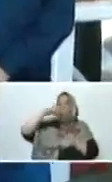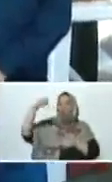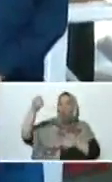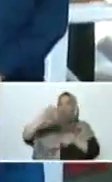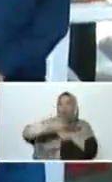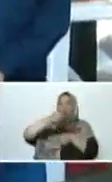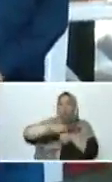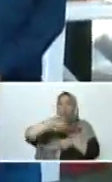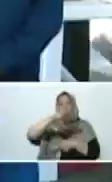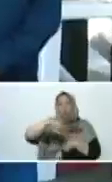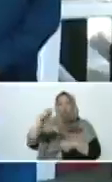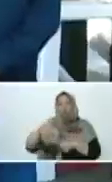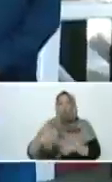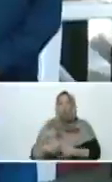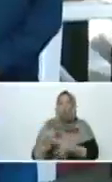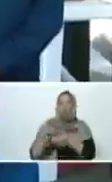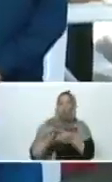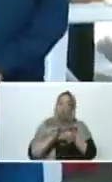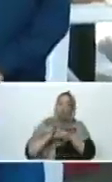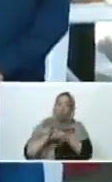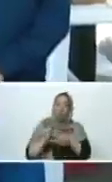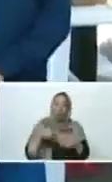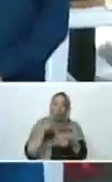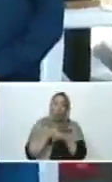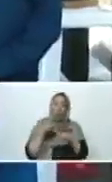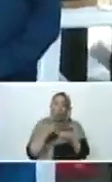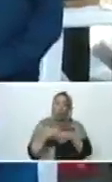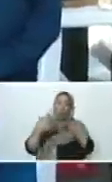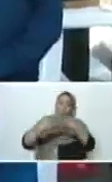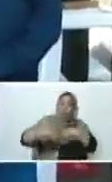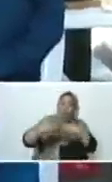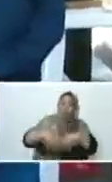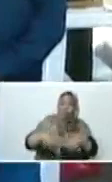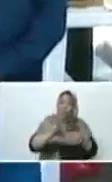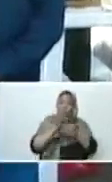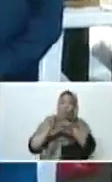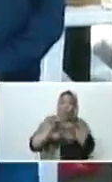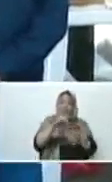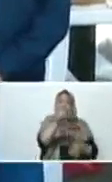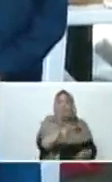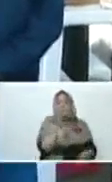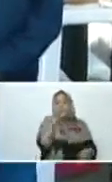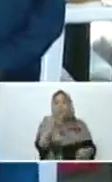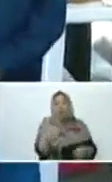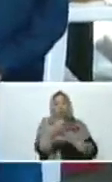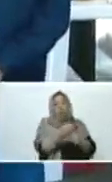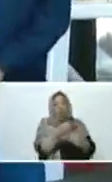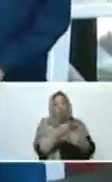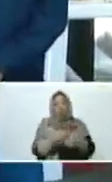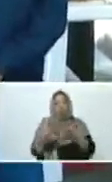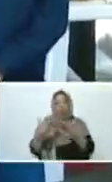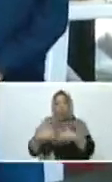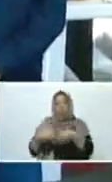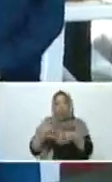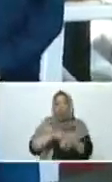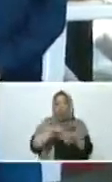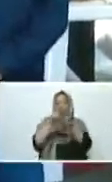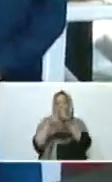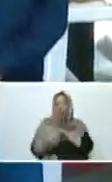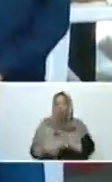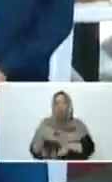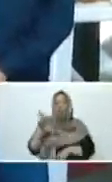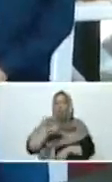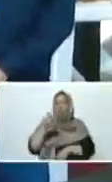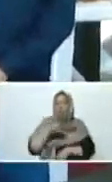Por eso hay que hacer la gran alianza. Obrera e industrial. Clase obrera e industria del país para sustituir todas las